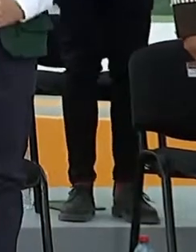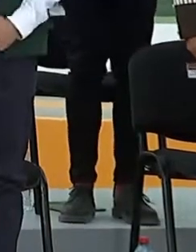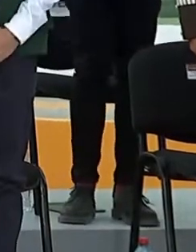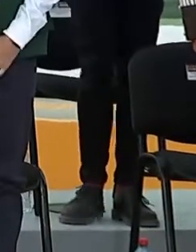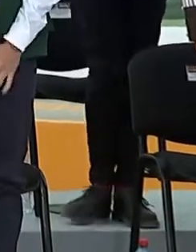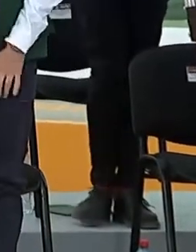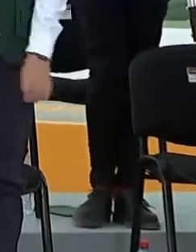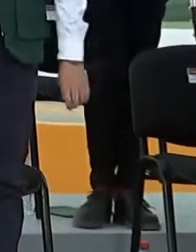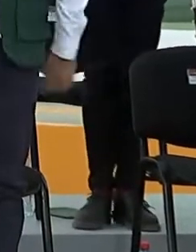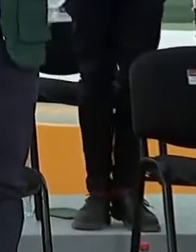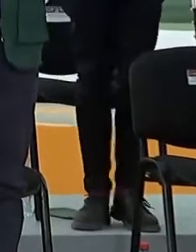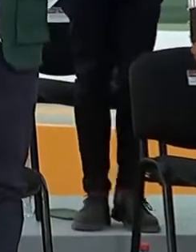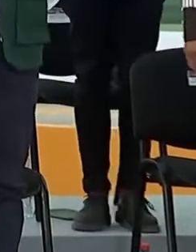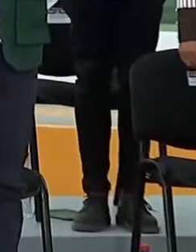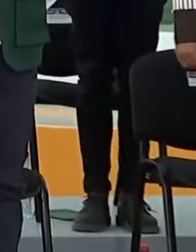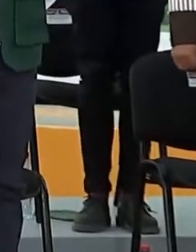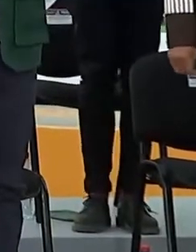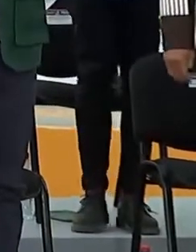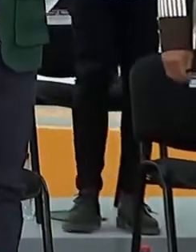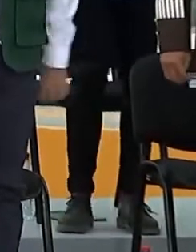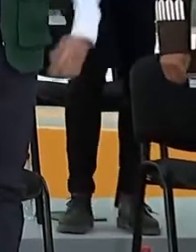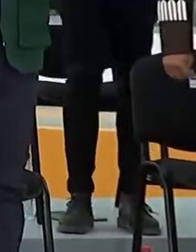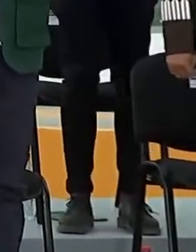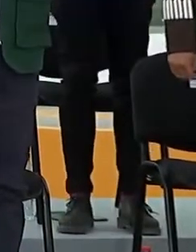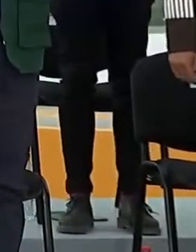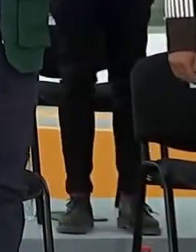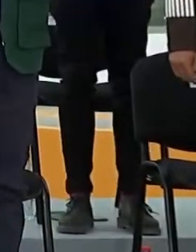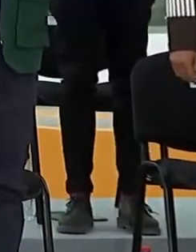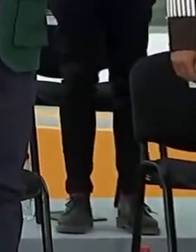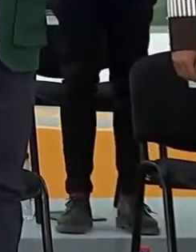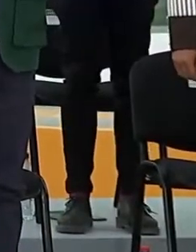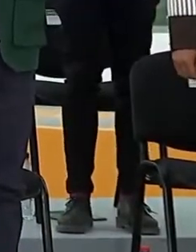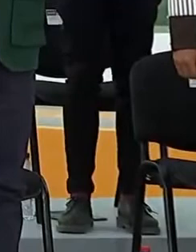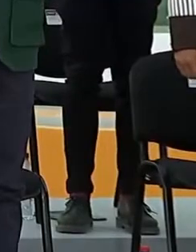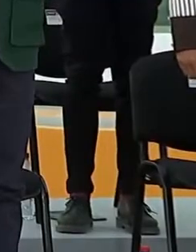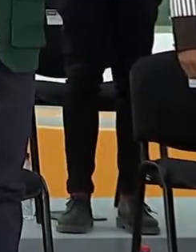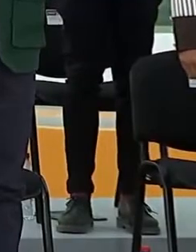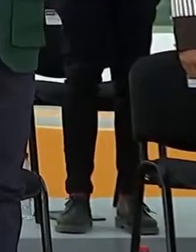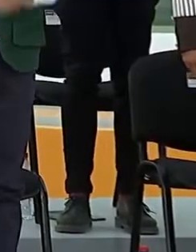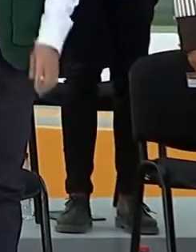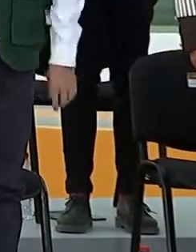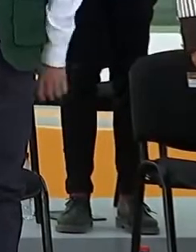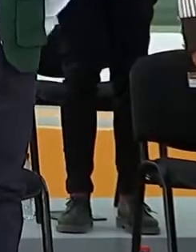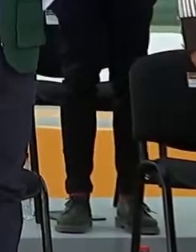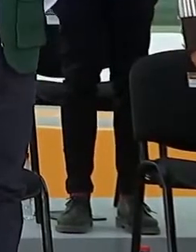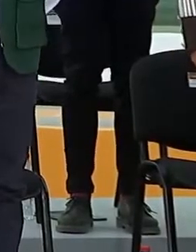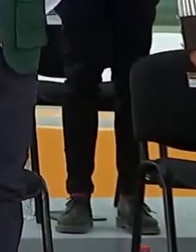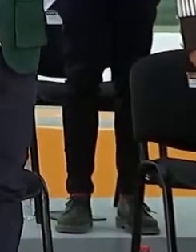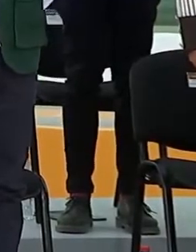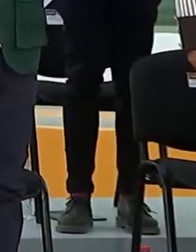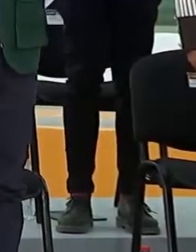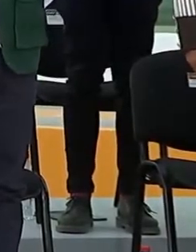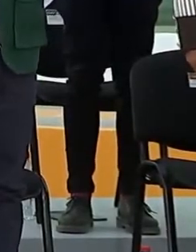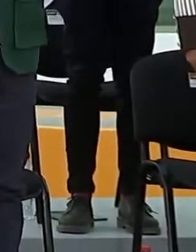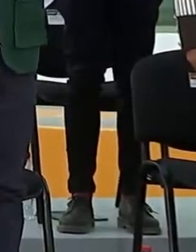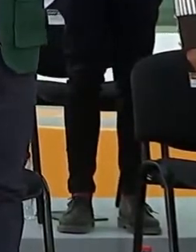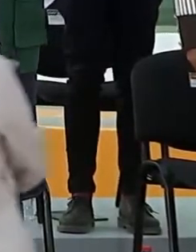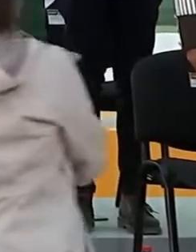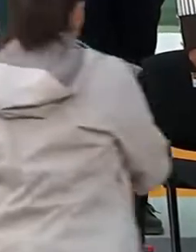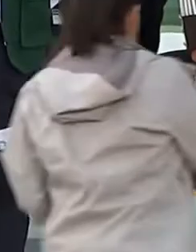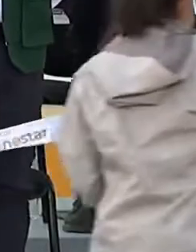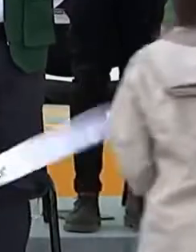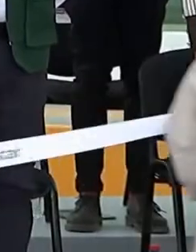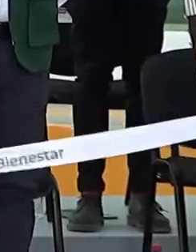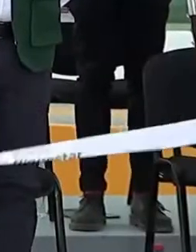Solicitamos al presidente de los Estados Unidos Mexicanos, licenciado Andrés Manuel López Obrador, llevar a cabo el corte del